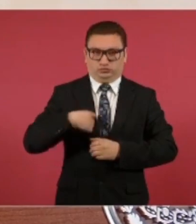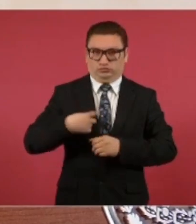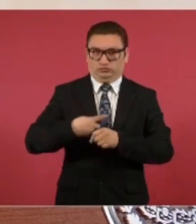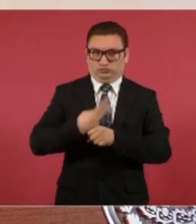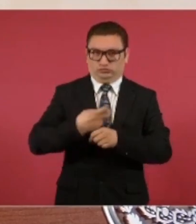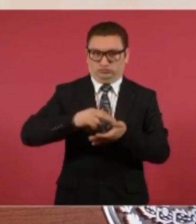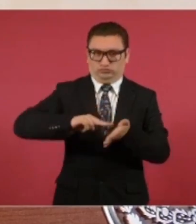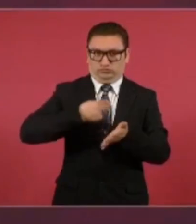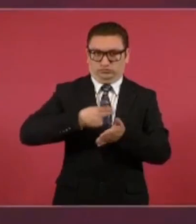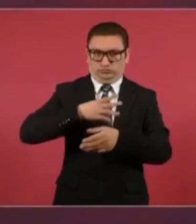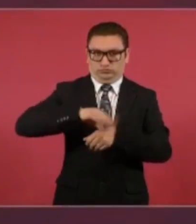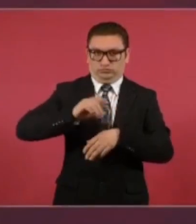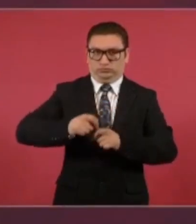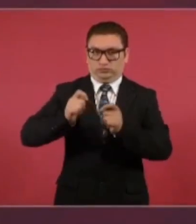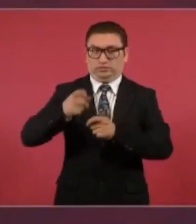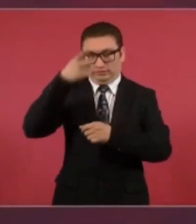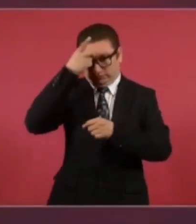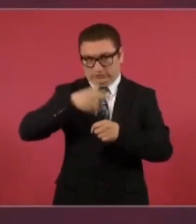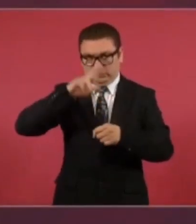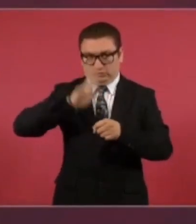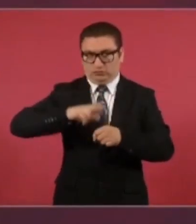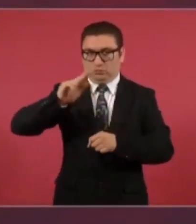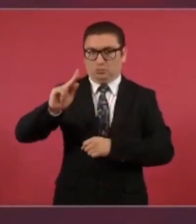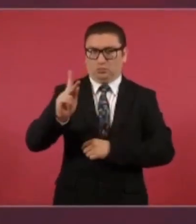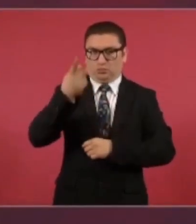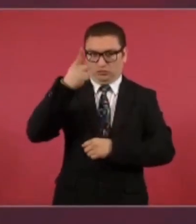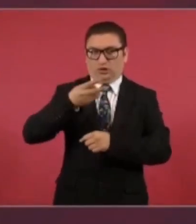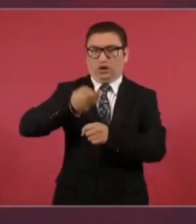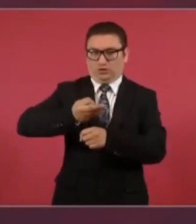director del Politécnico, porque yo tengo